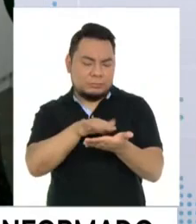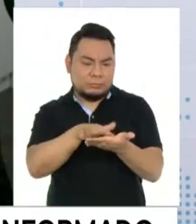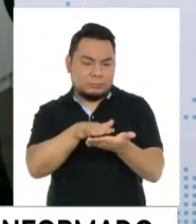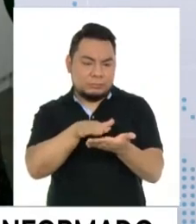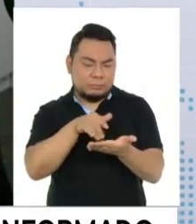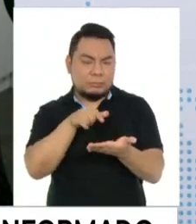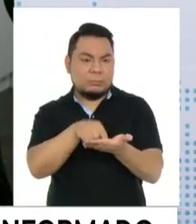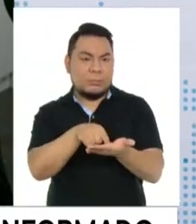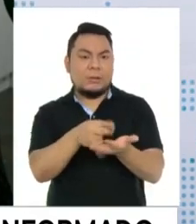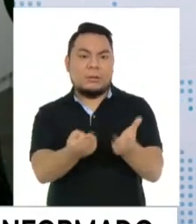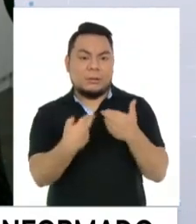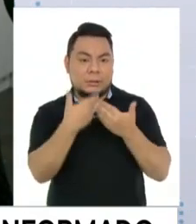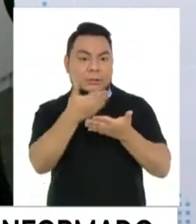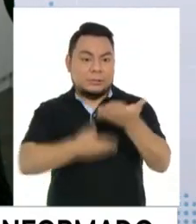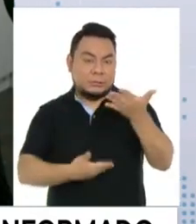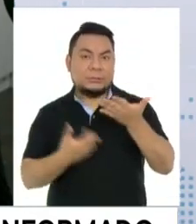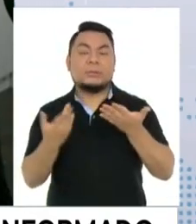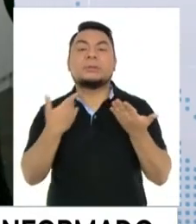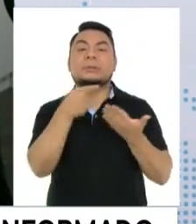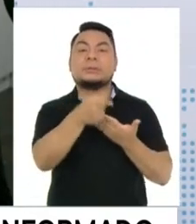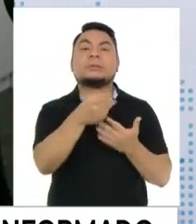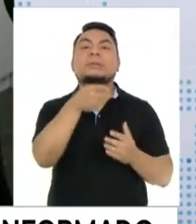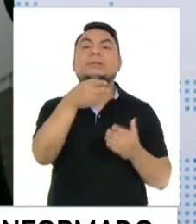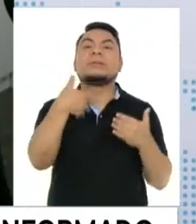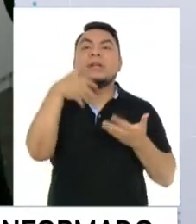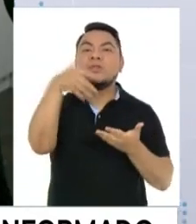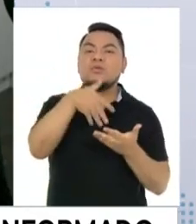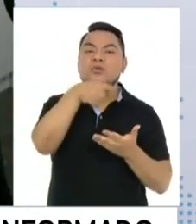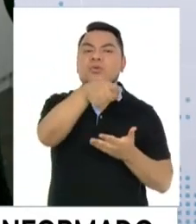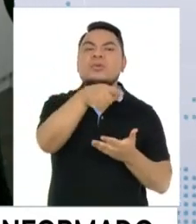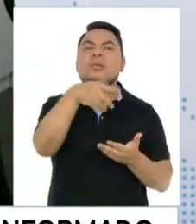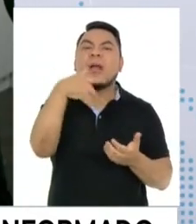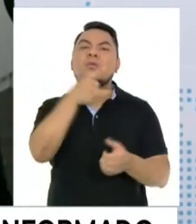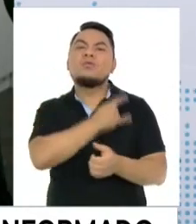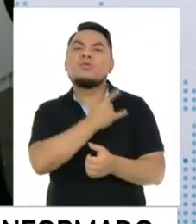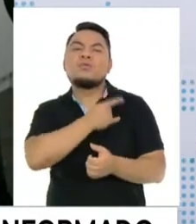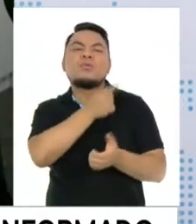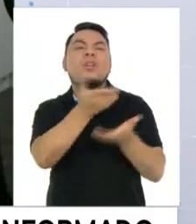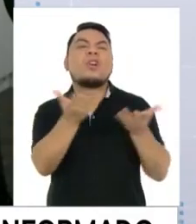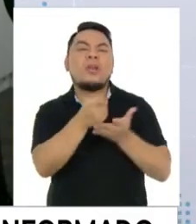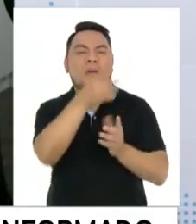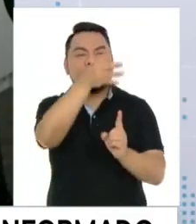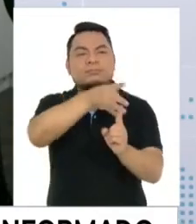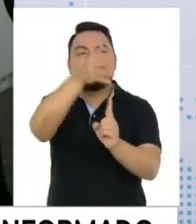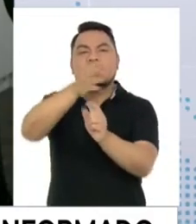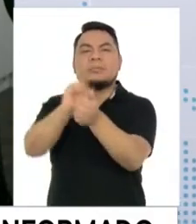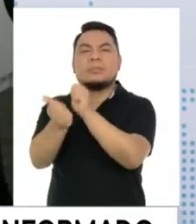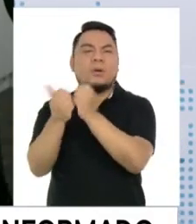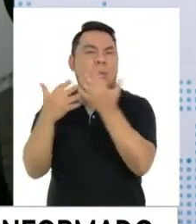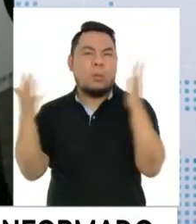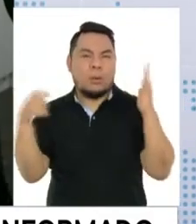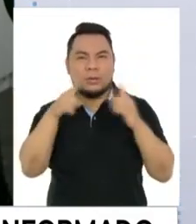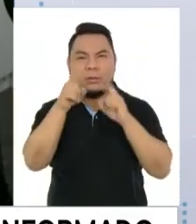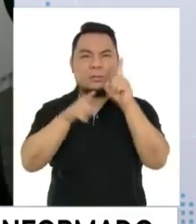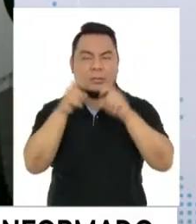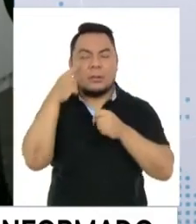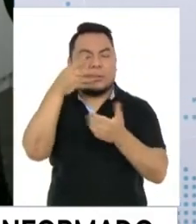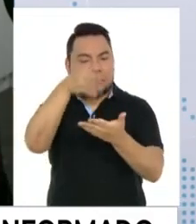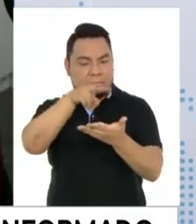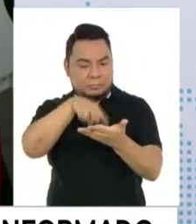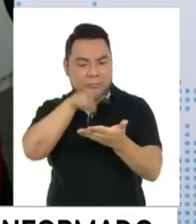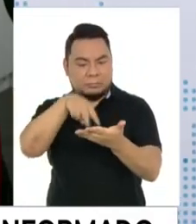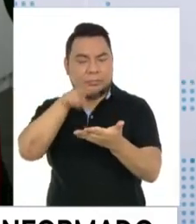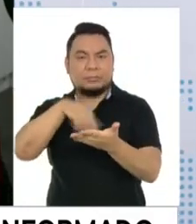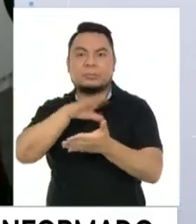de repente qué estudios tiene. Entonces tenemos las hojas de vida de todos los candidatos y candidatas que están postulando